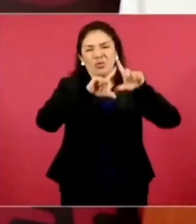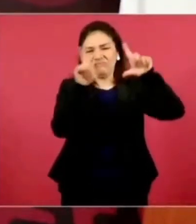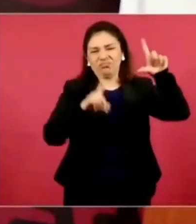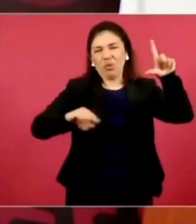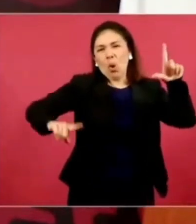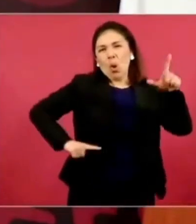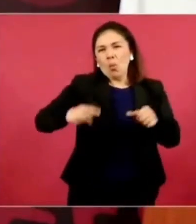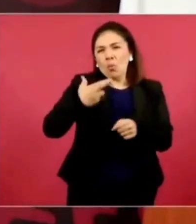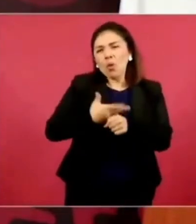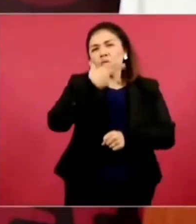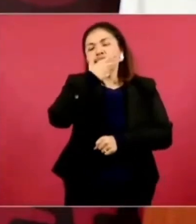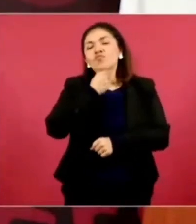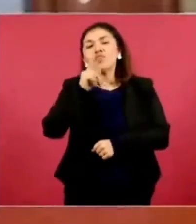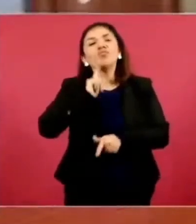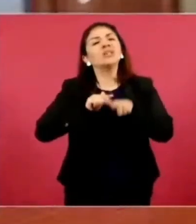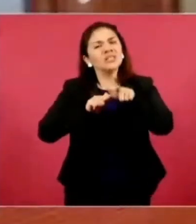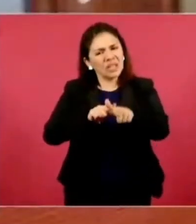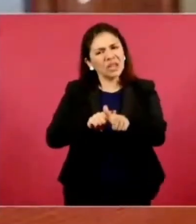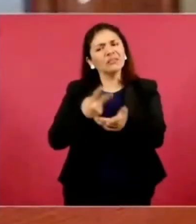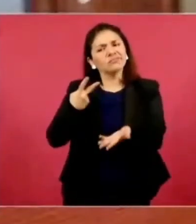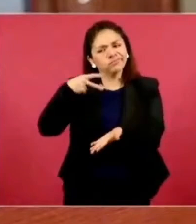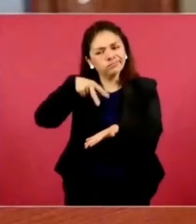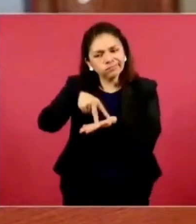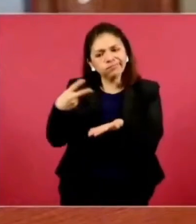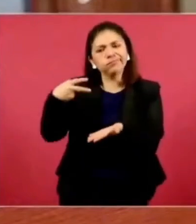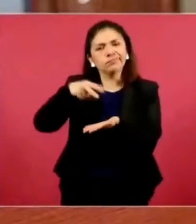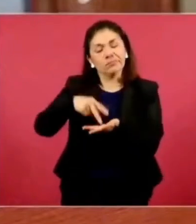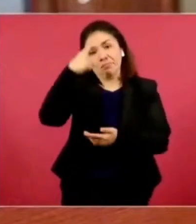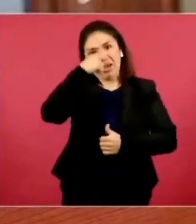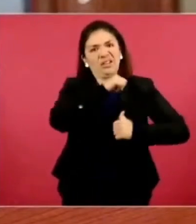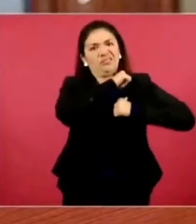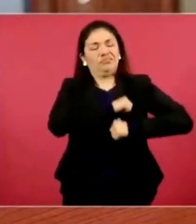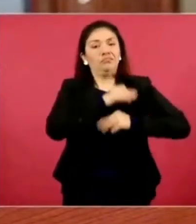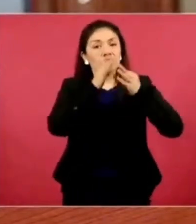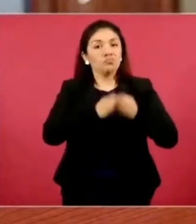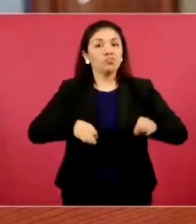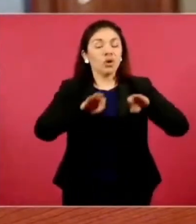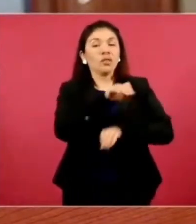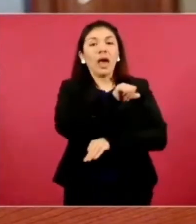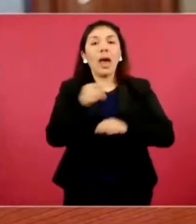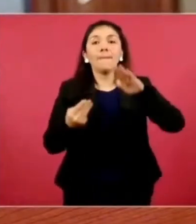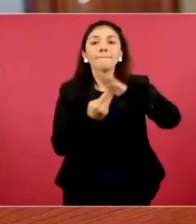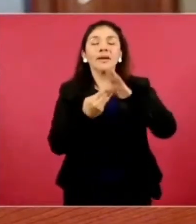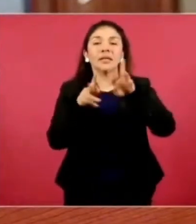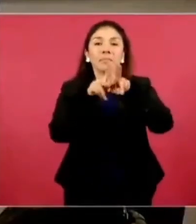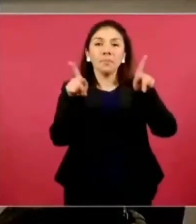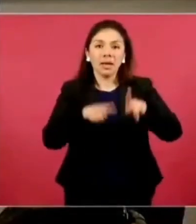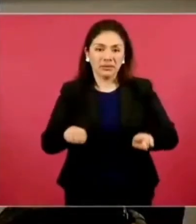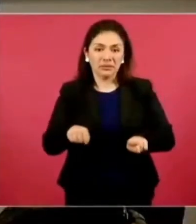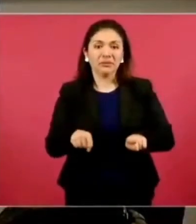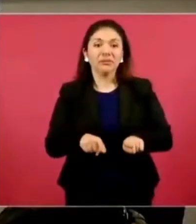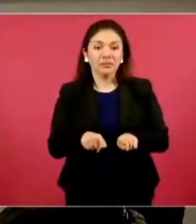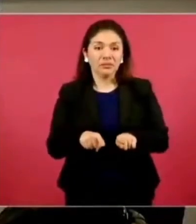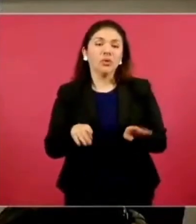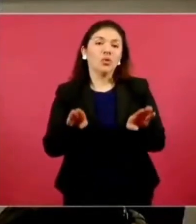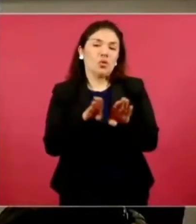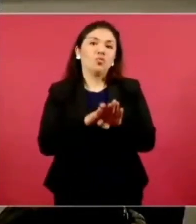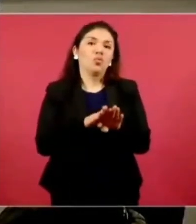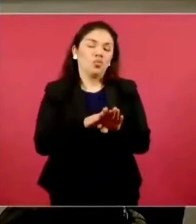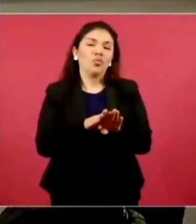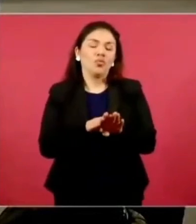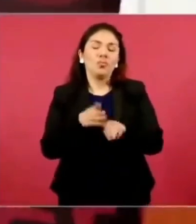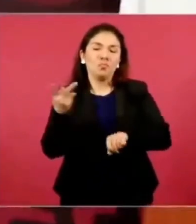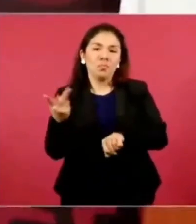gobernadoras sigan asistiendo a encabezar las mesas de paz, como se está haciendo